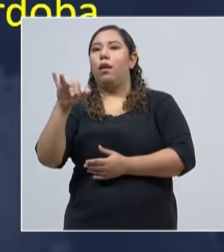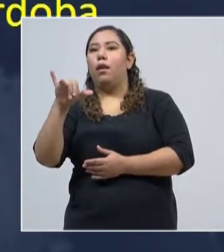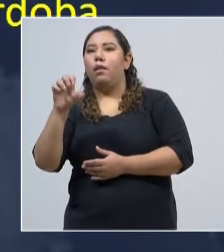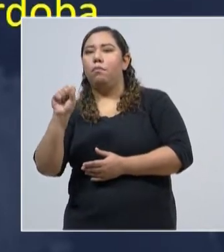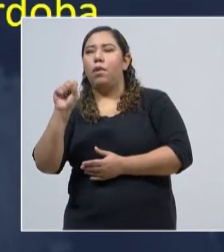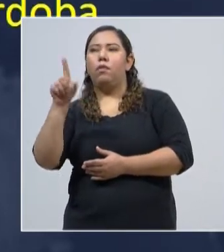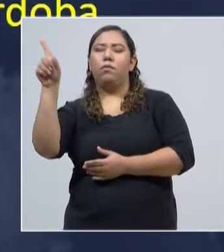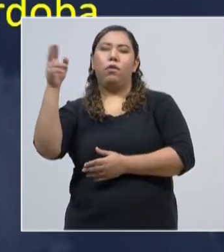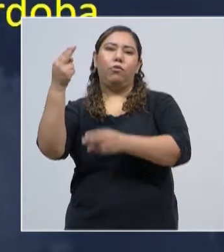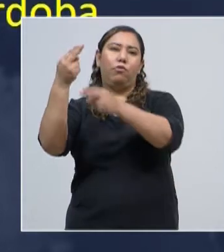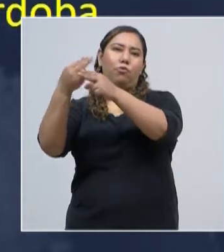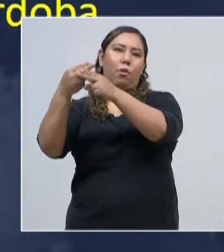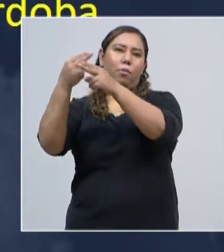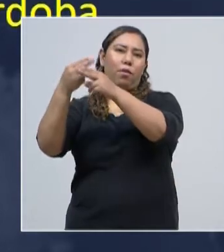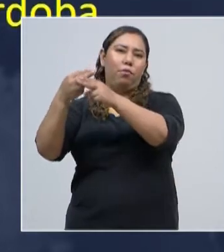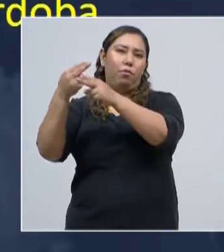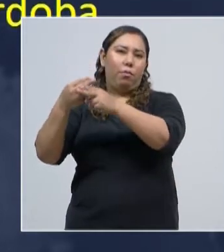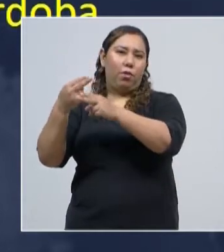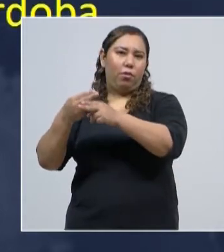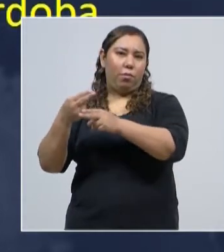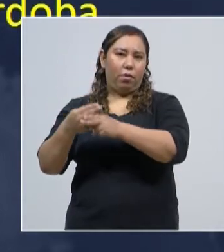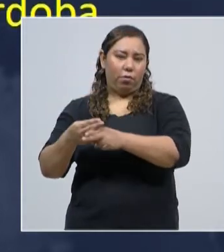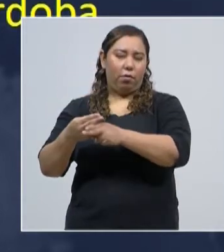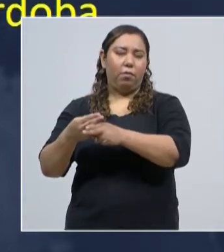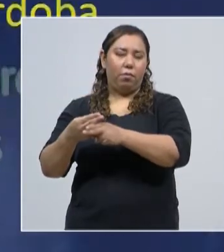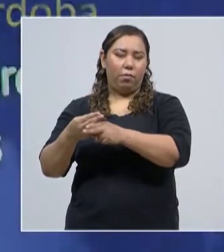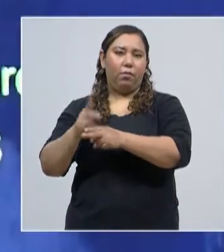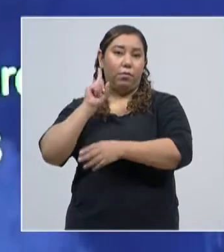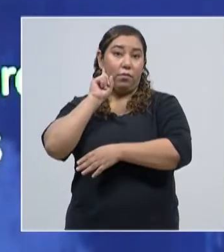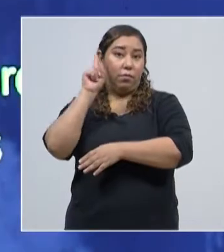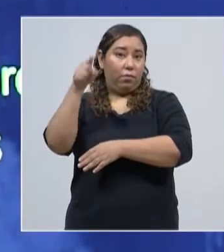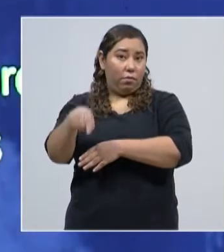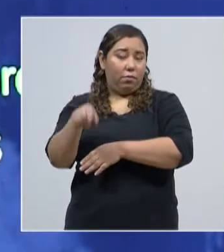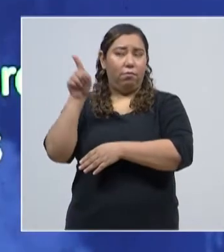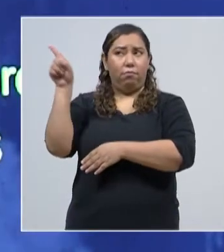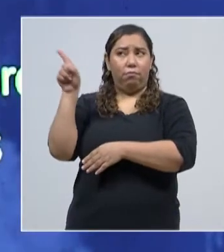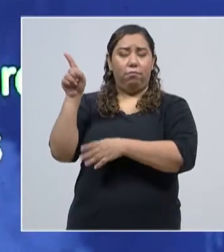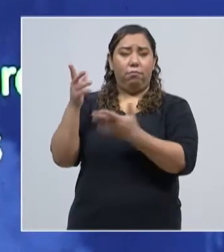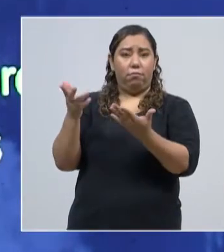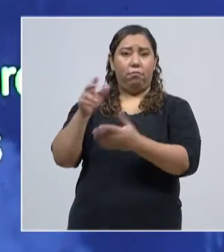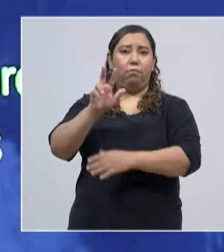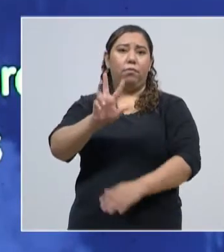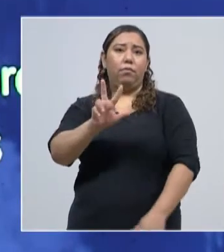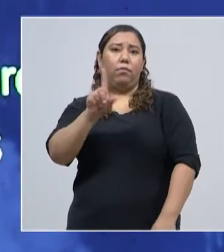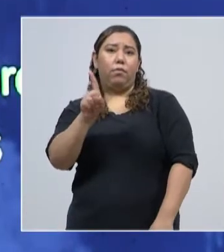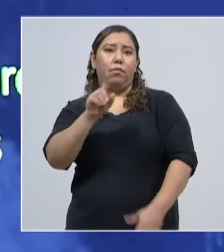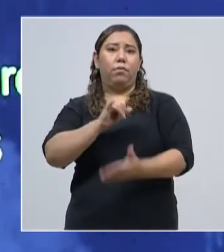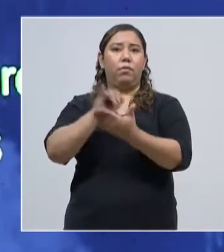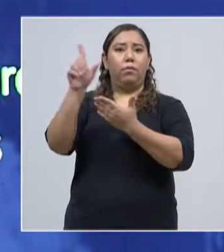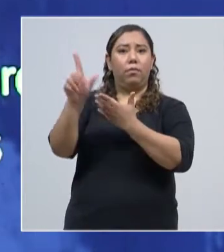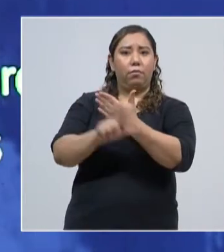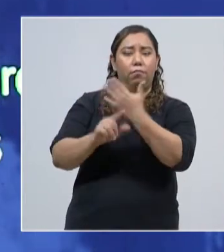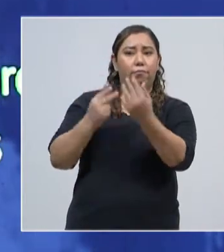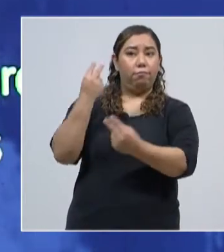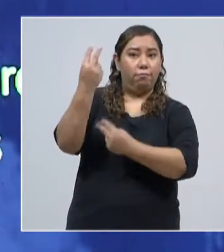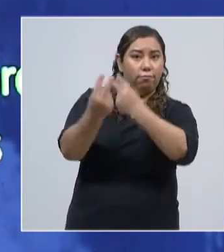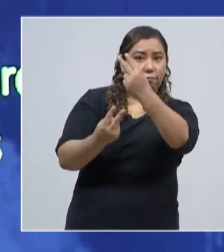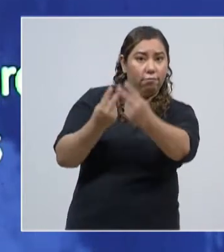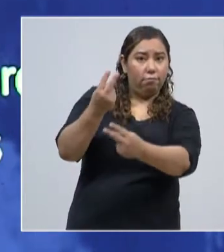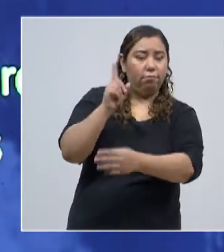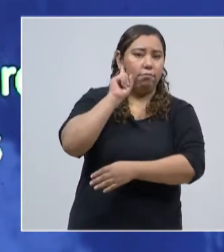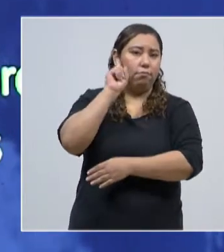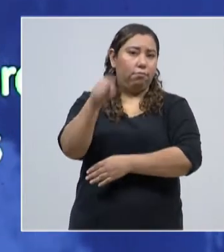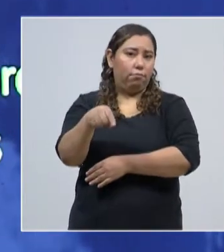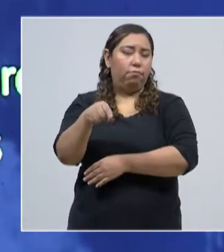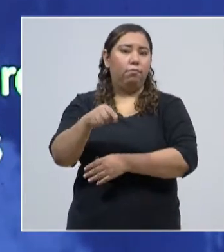Canaán, colonia Suazo Córdoba y colonia Las Joyas. Mañana 31 de julio, acá en el Distrito Central, será el lugar donde